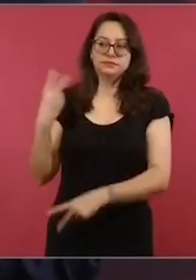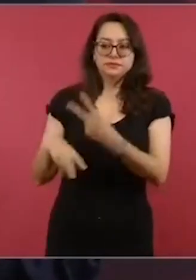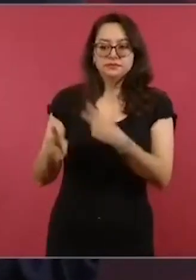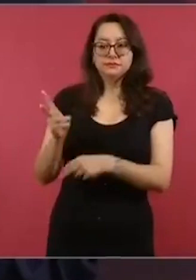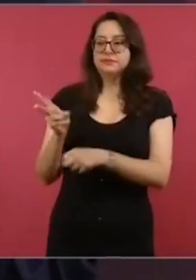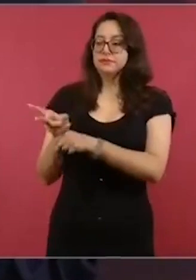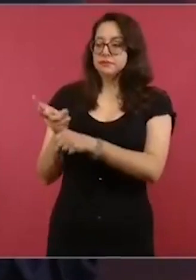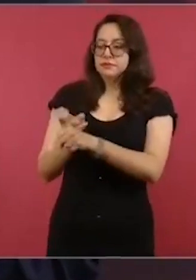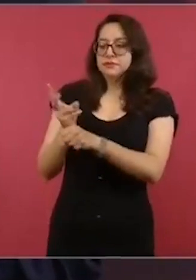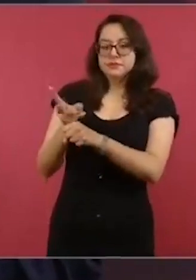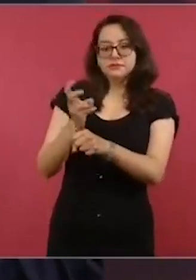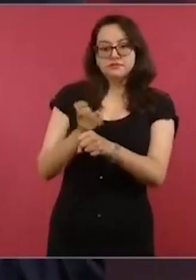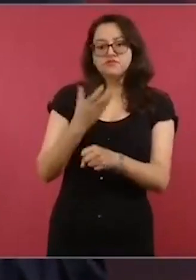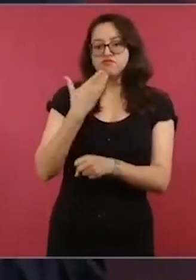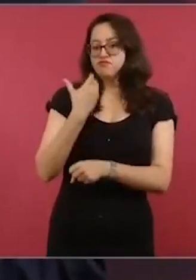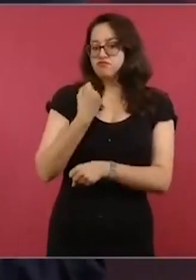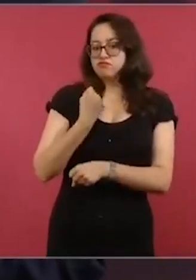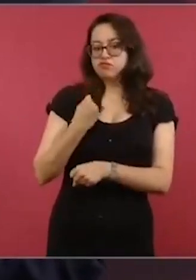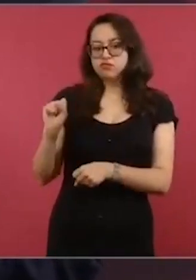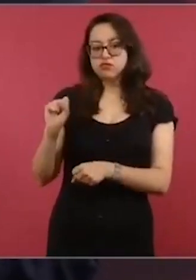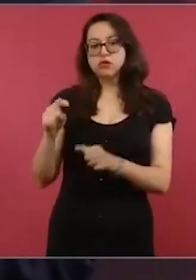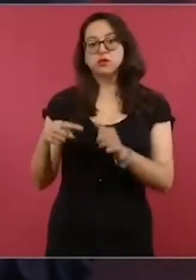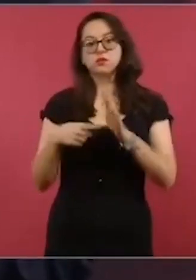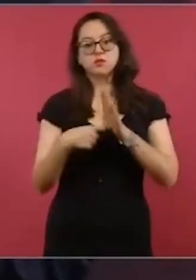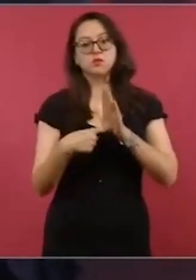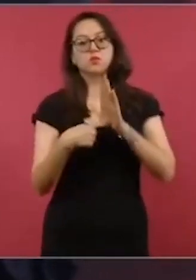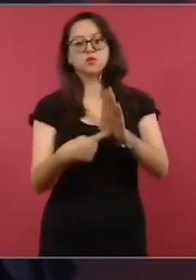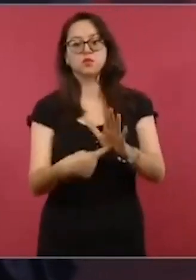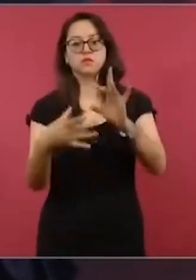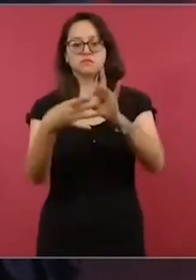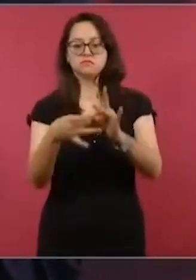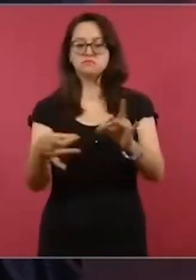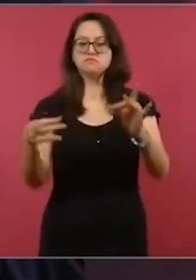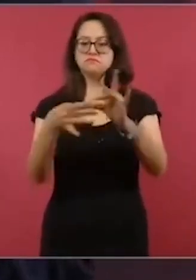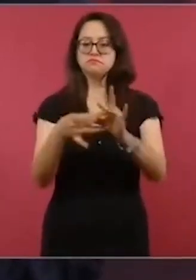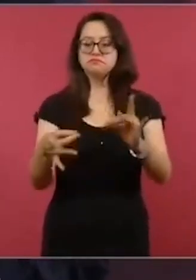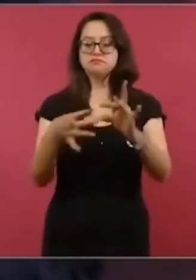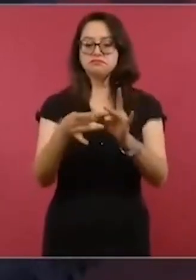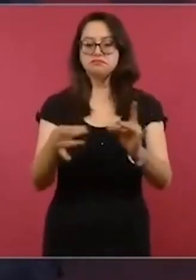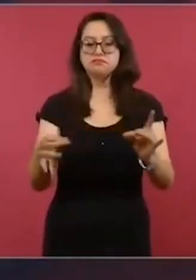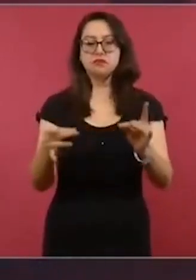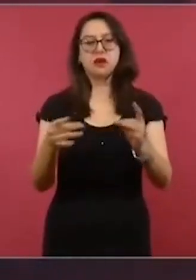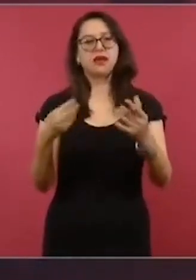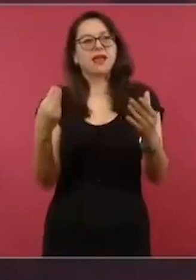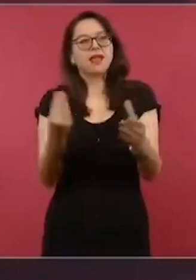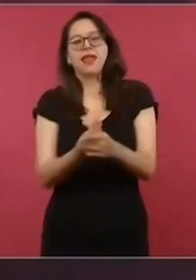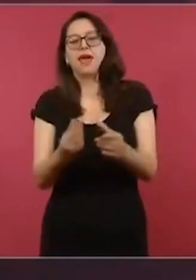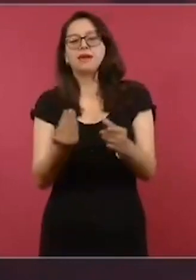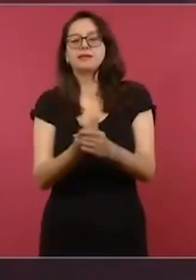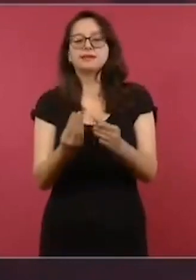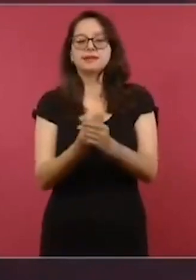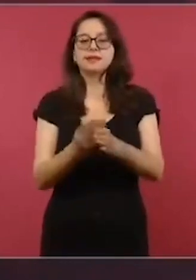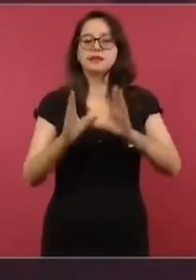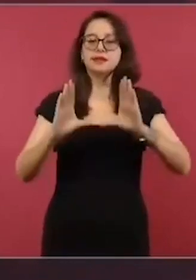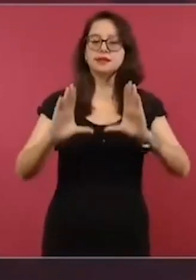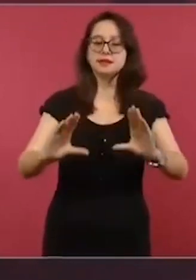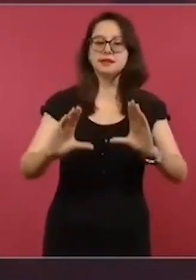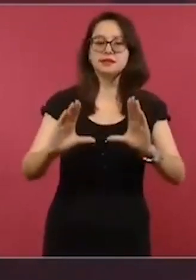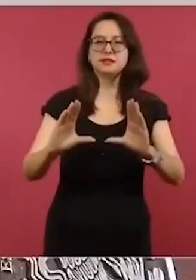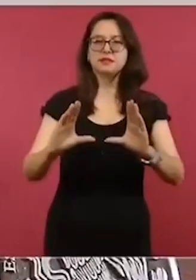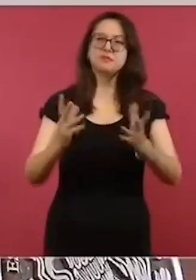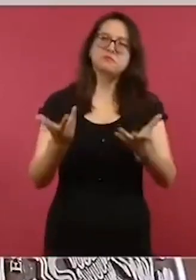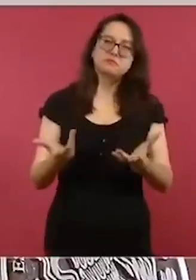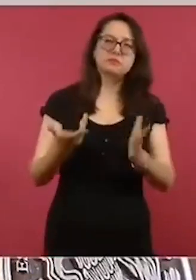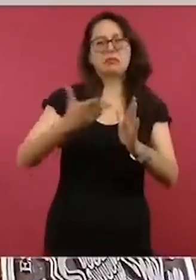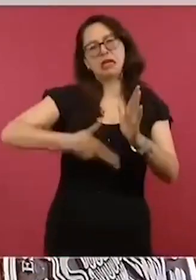un taller para no hablar de clase